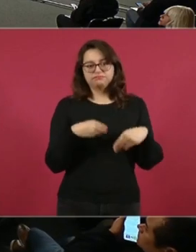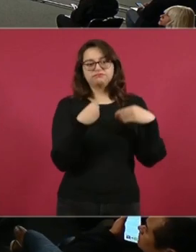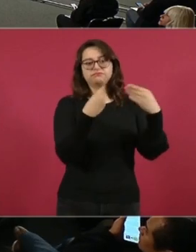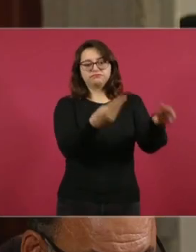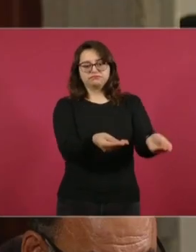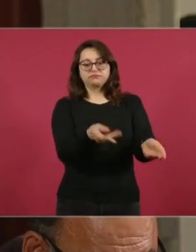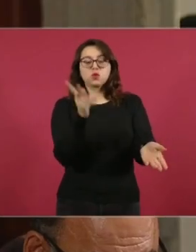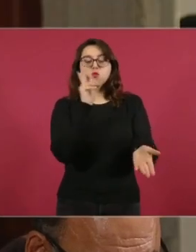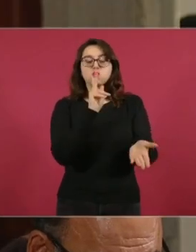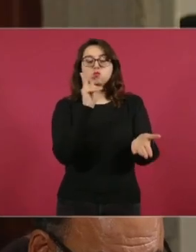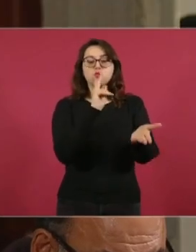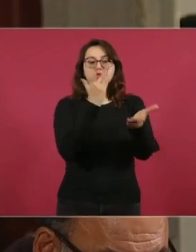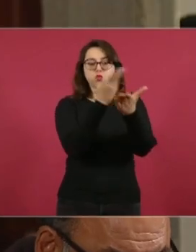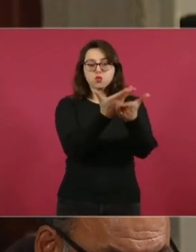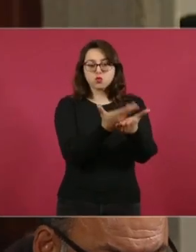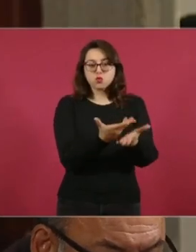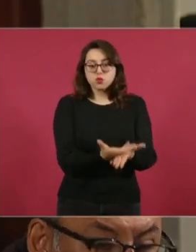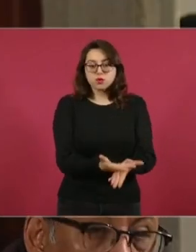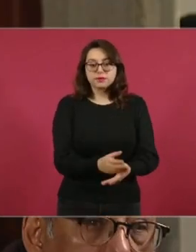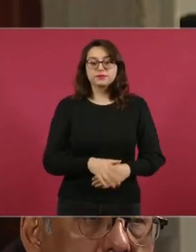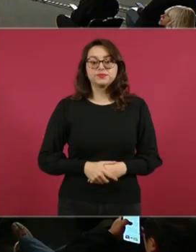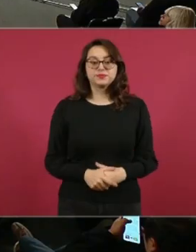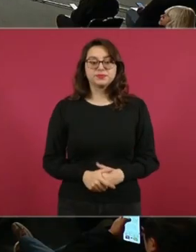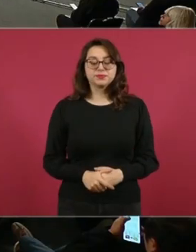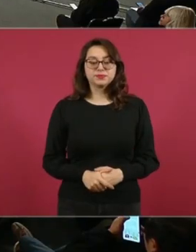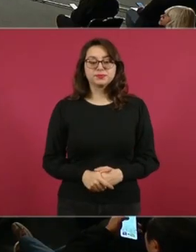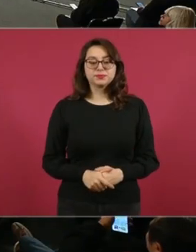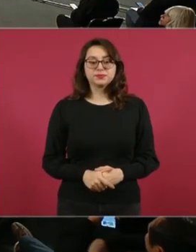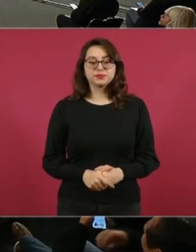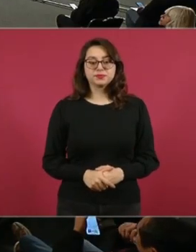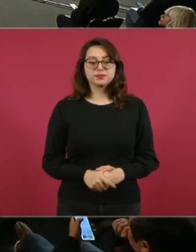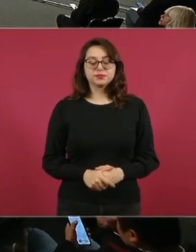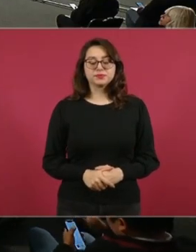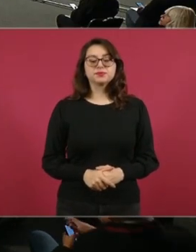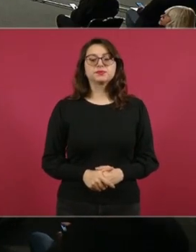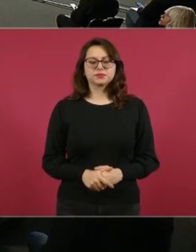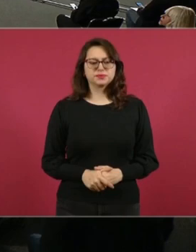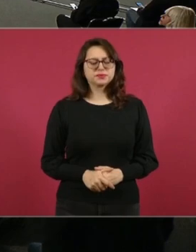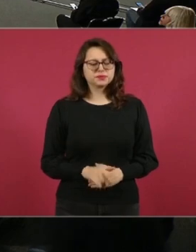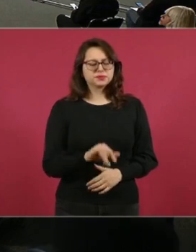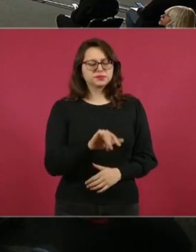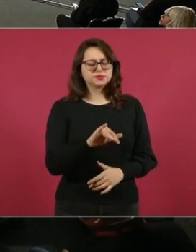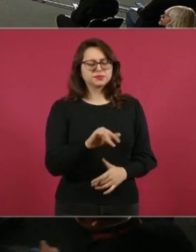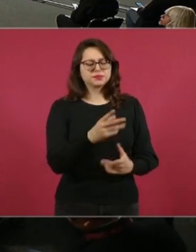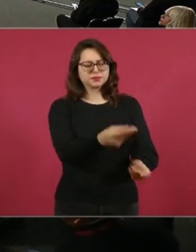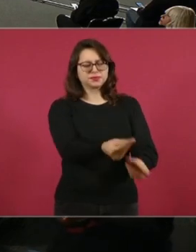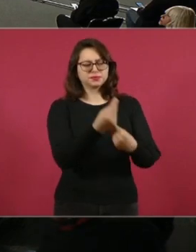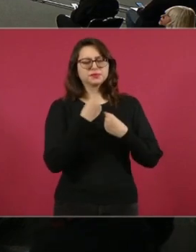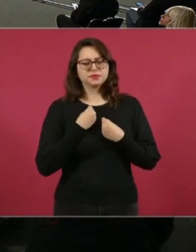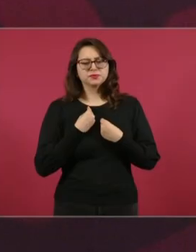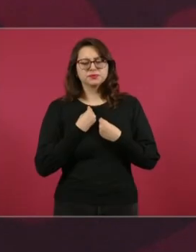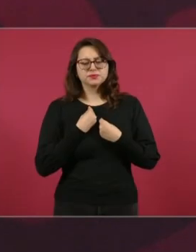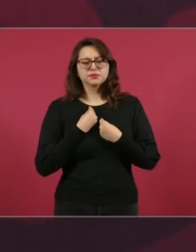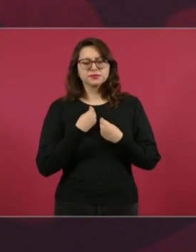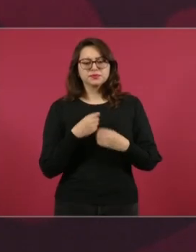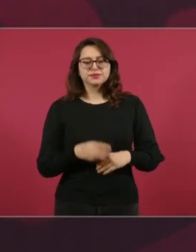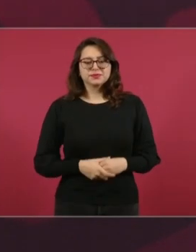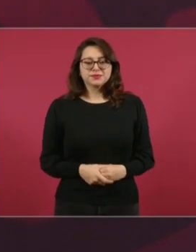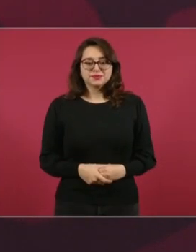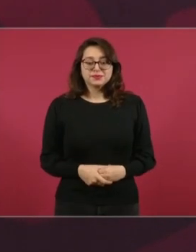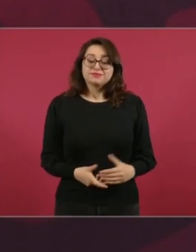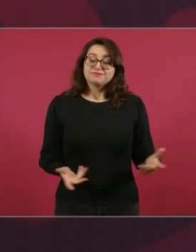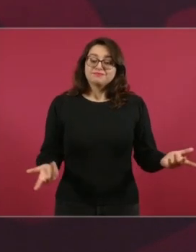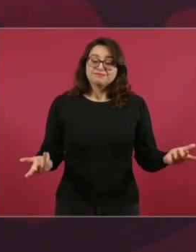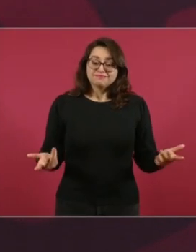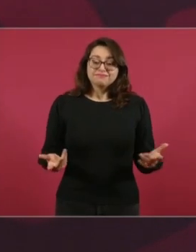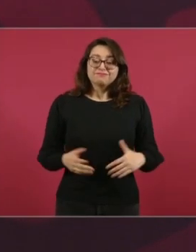y las pruebas del caso, señor presidente. Sí, déjamelo. Y sí, San Carlos también